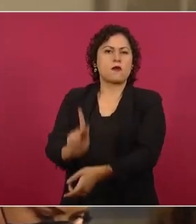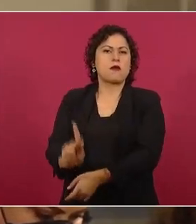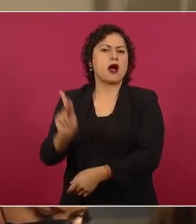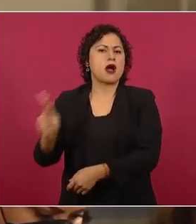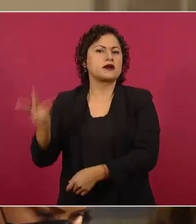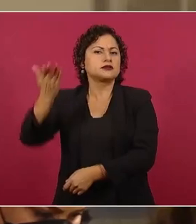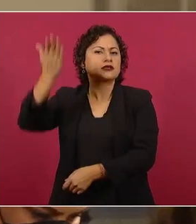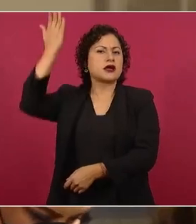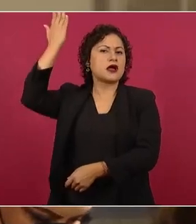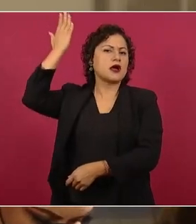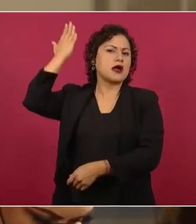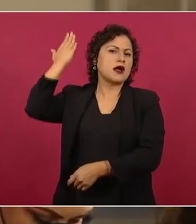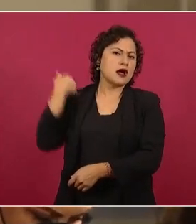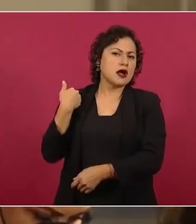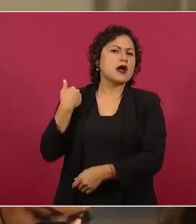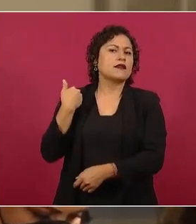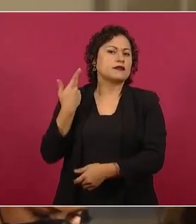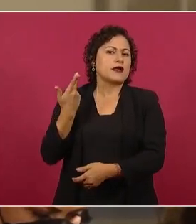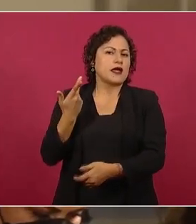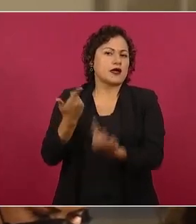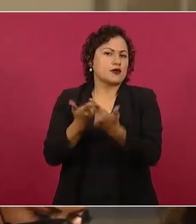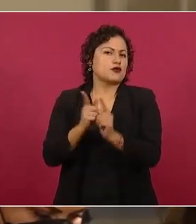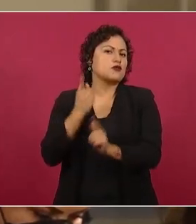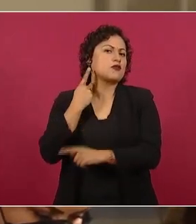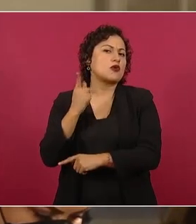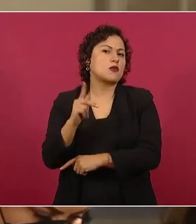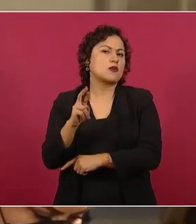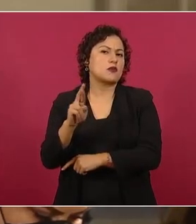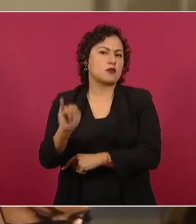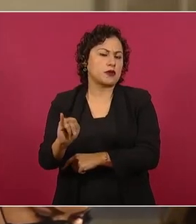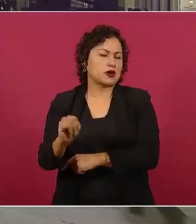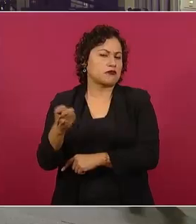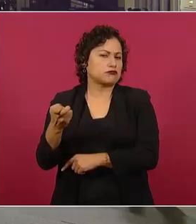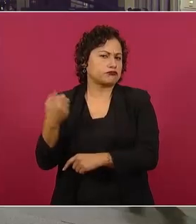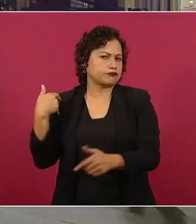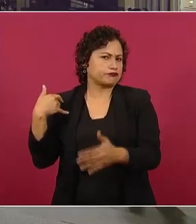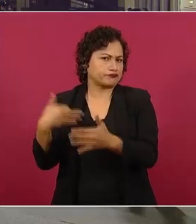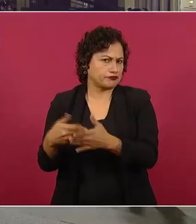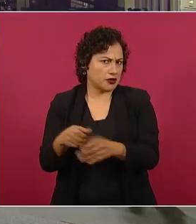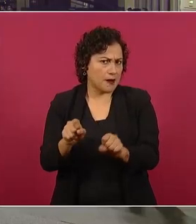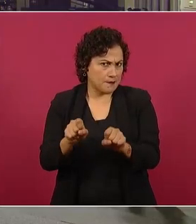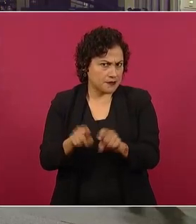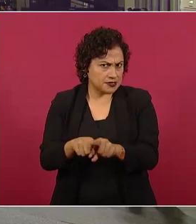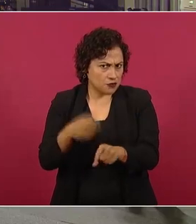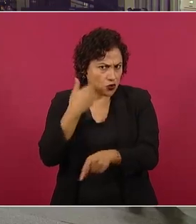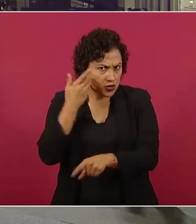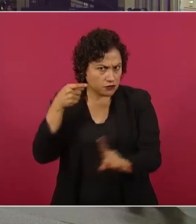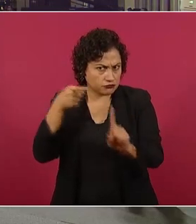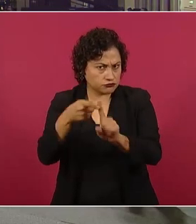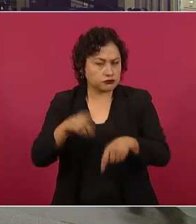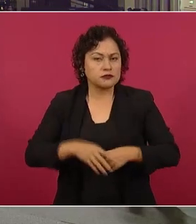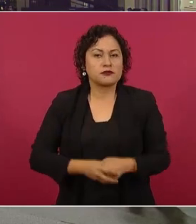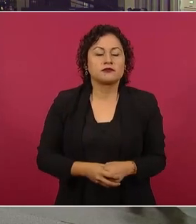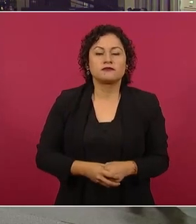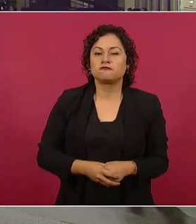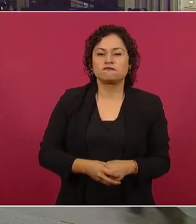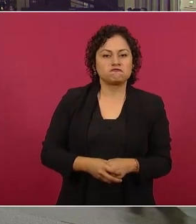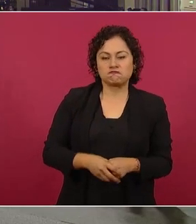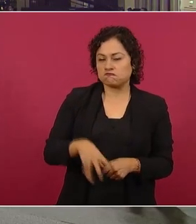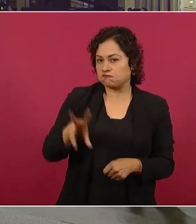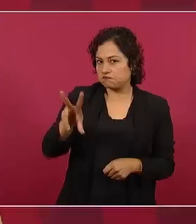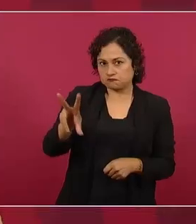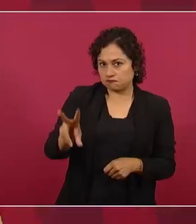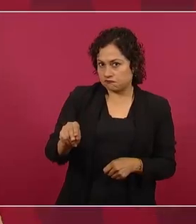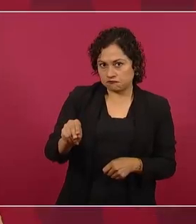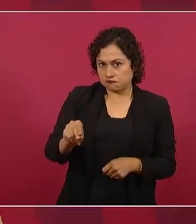bastante, estuvo aplanador en todos los sentidos. No, se está garantizando el